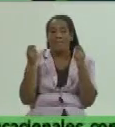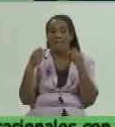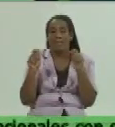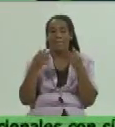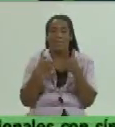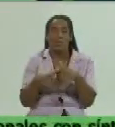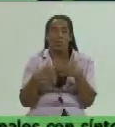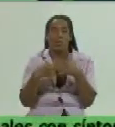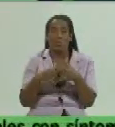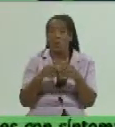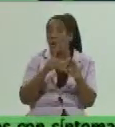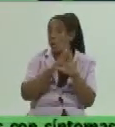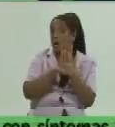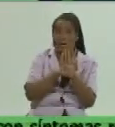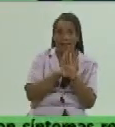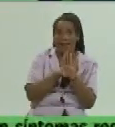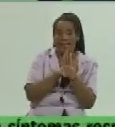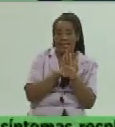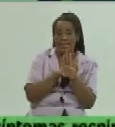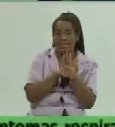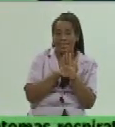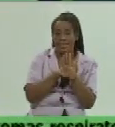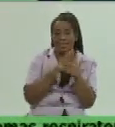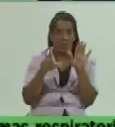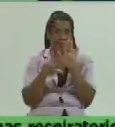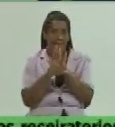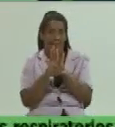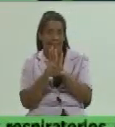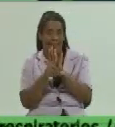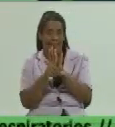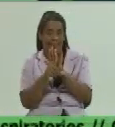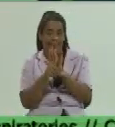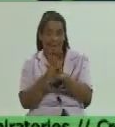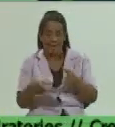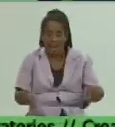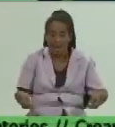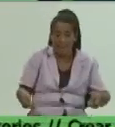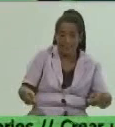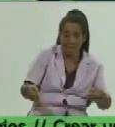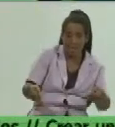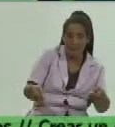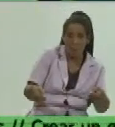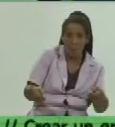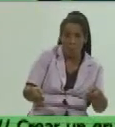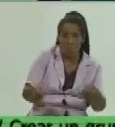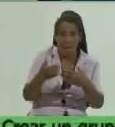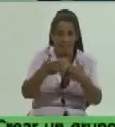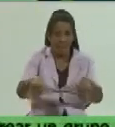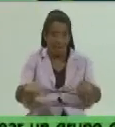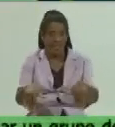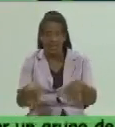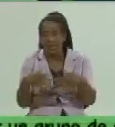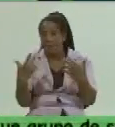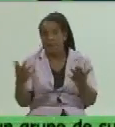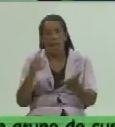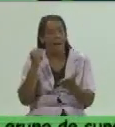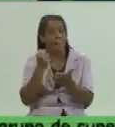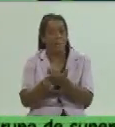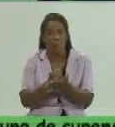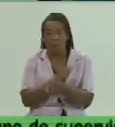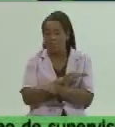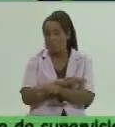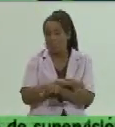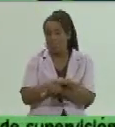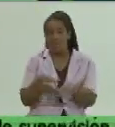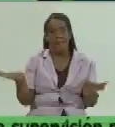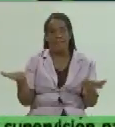en los ilegales como en aquellas figuras como los carretilleros que como aquí se explicó están aprobados y es la única figura que está